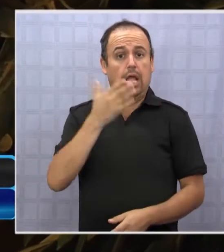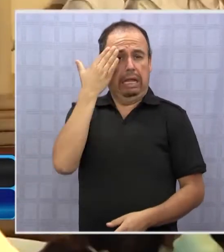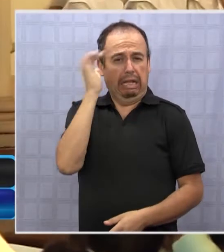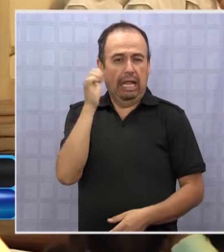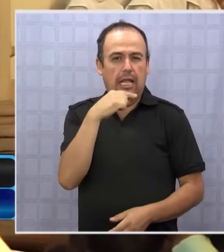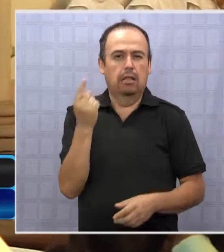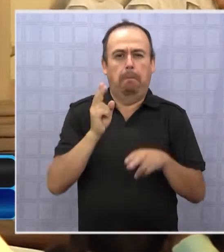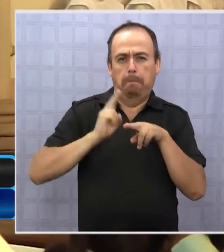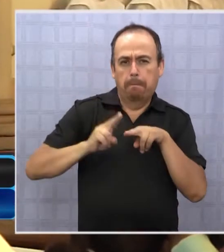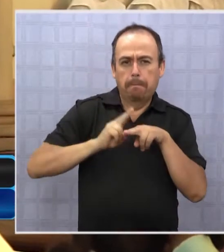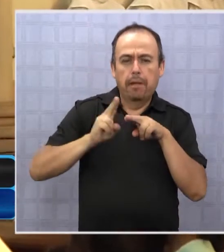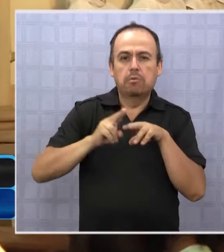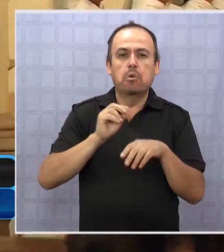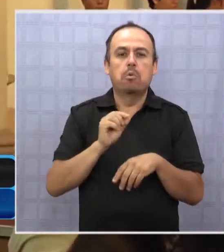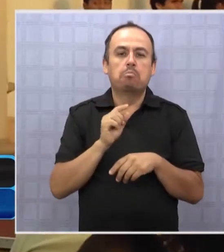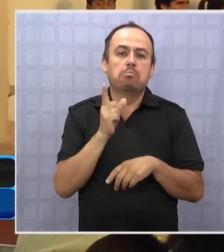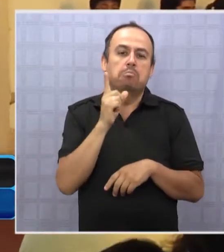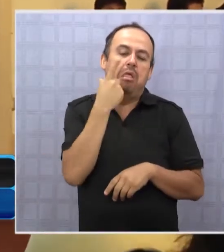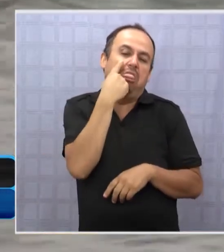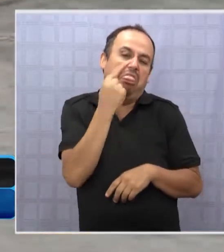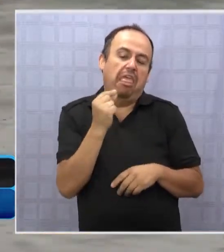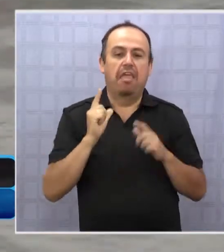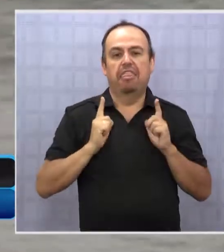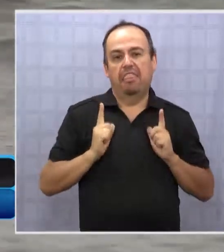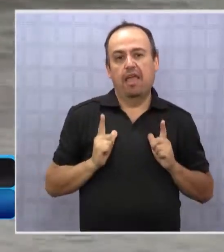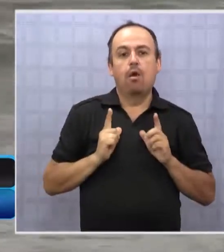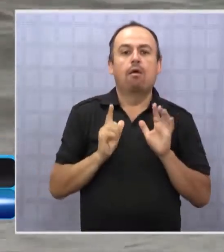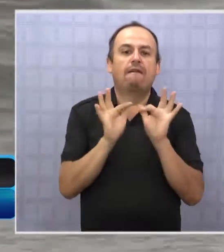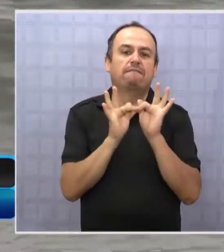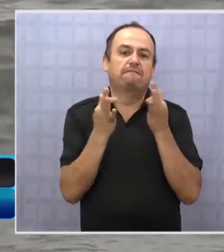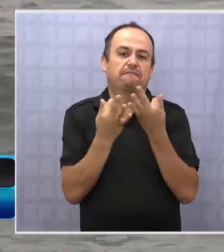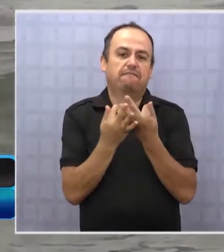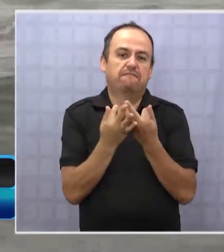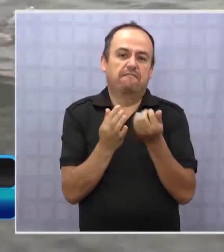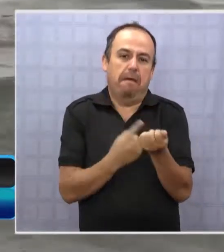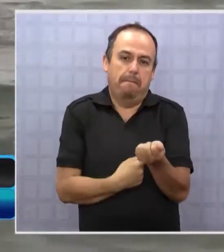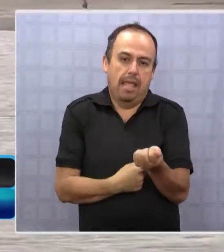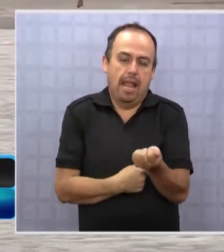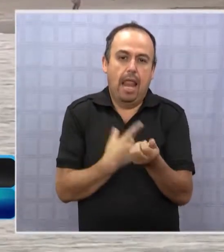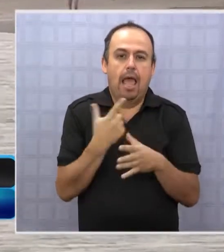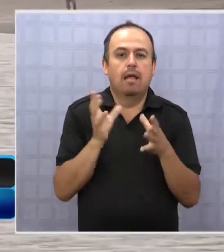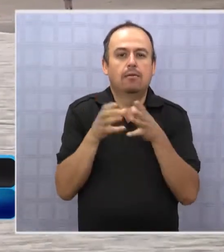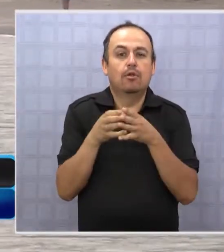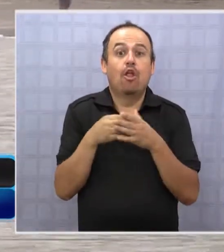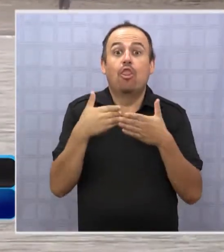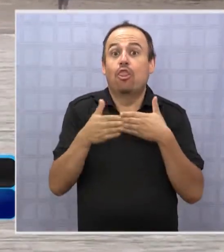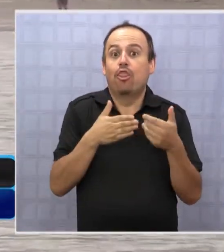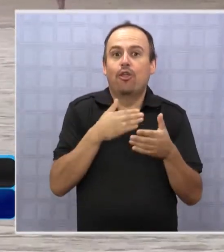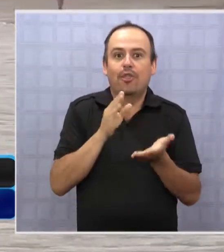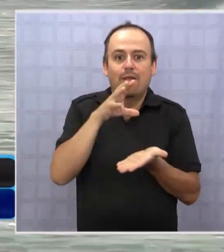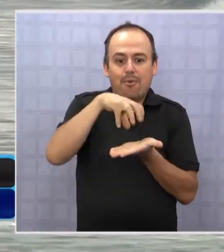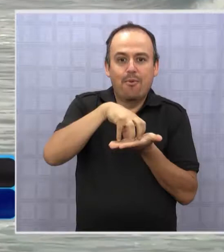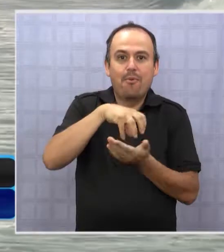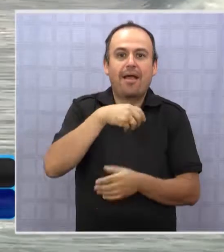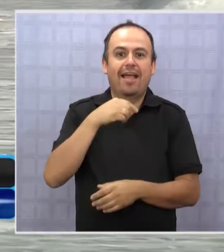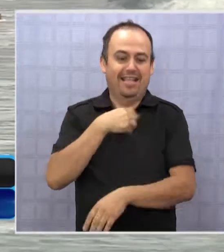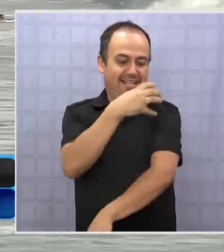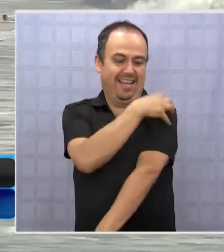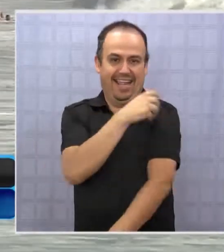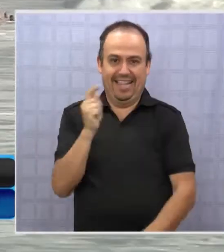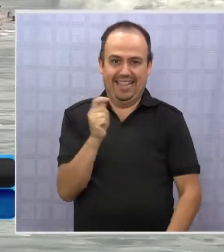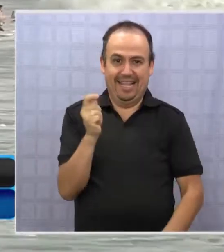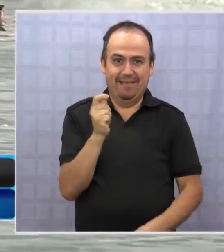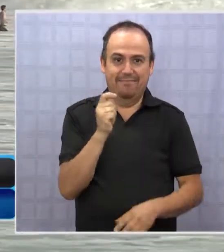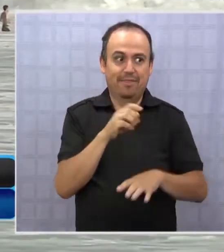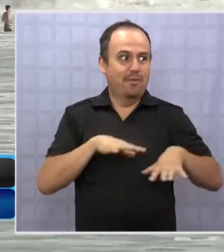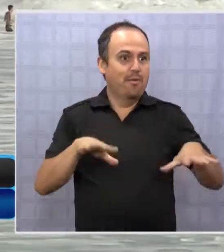ya se preparan para tomarse algunos días de descanso junto a la familia, escogiendo como destino la región de Tarapacá y sus